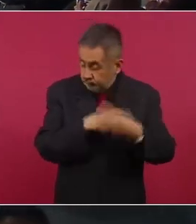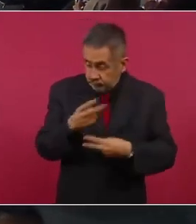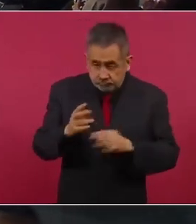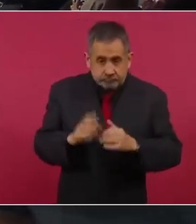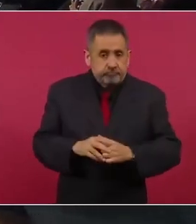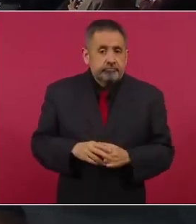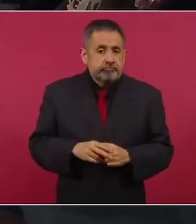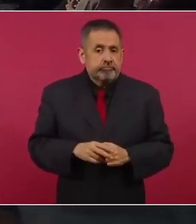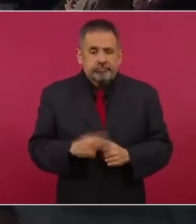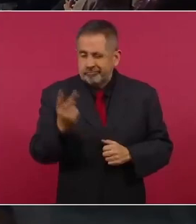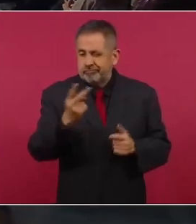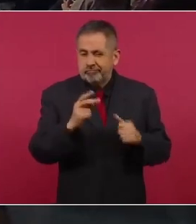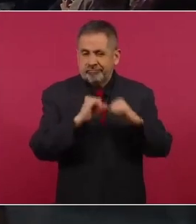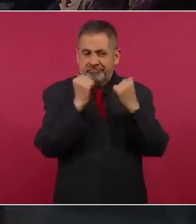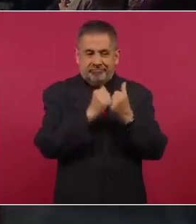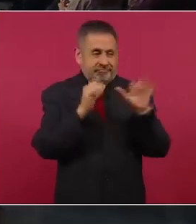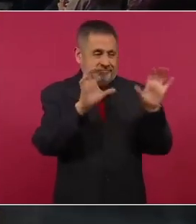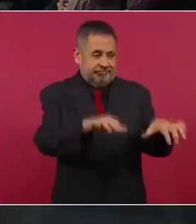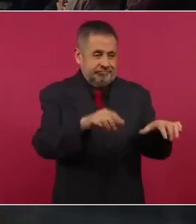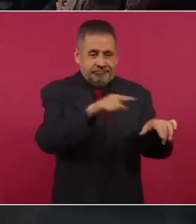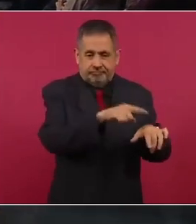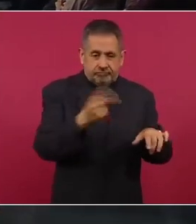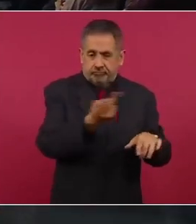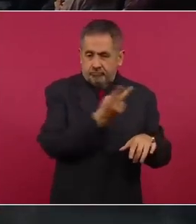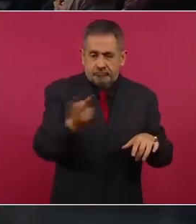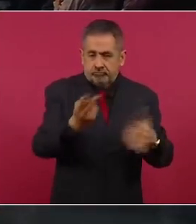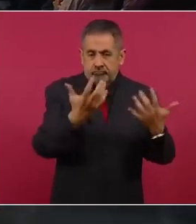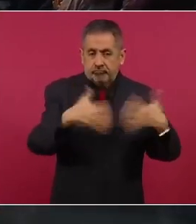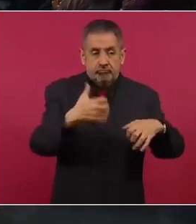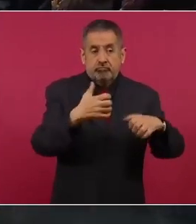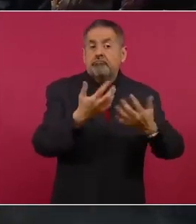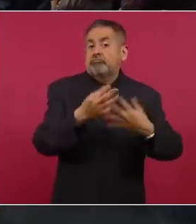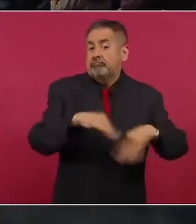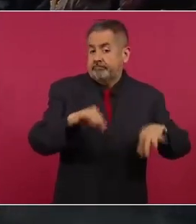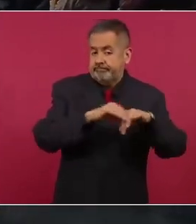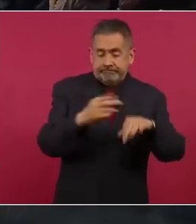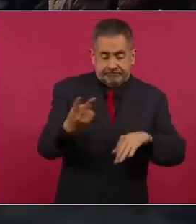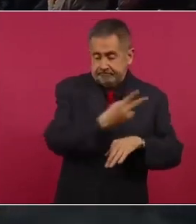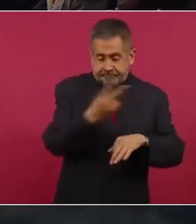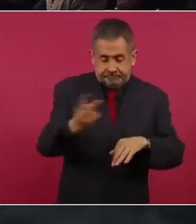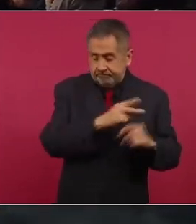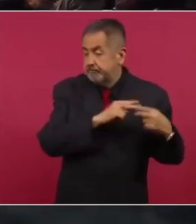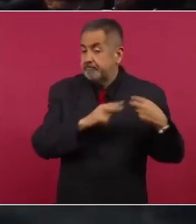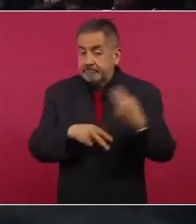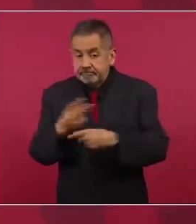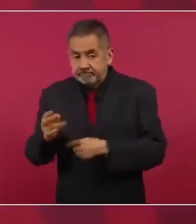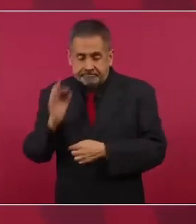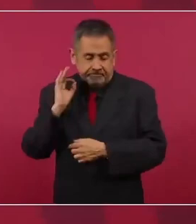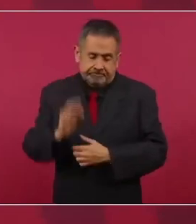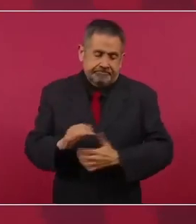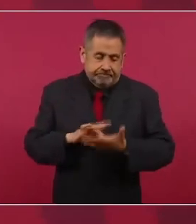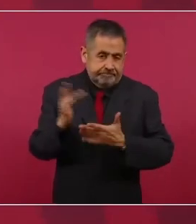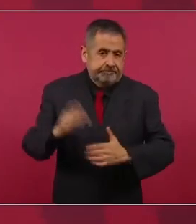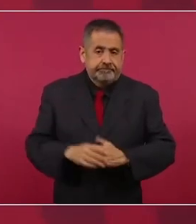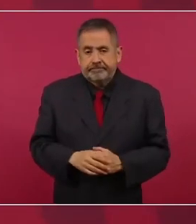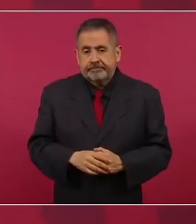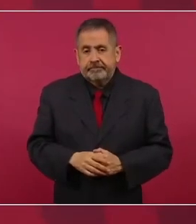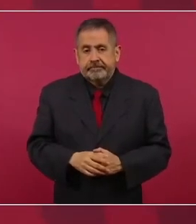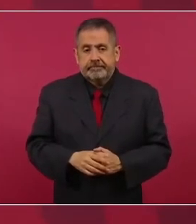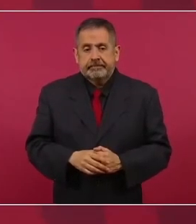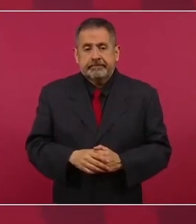de dos organizaciones empresariales muy importantes y